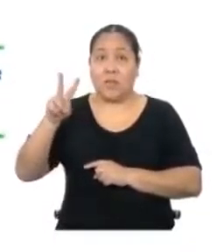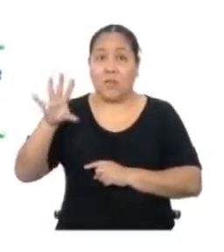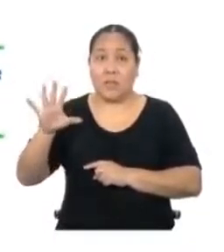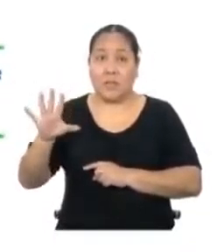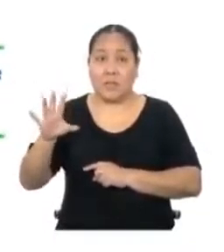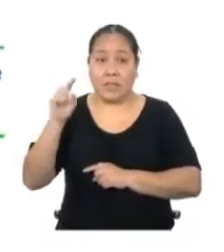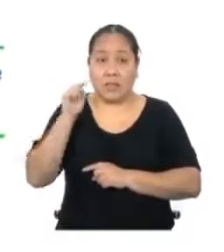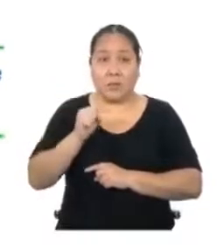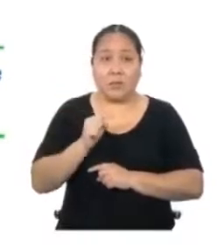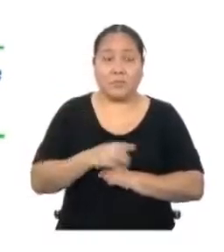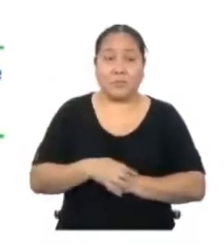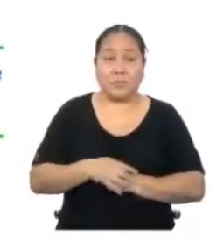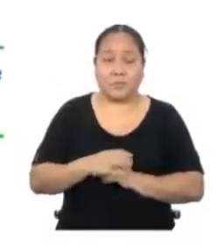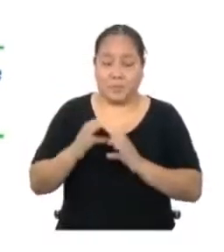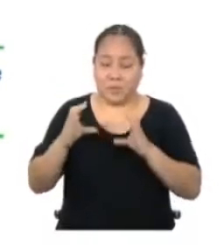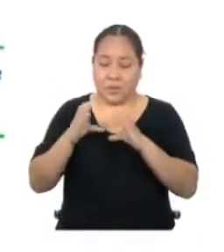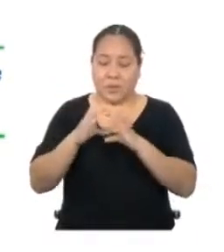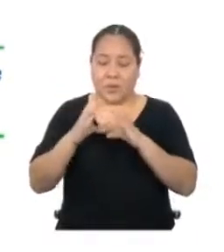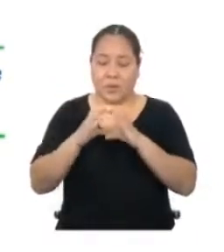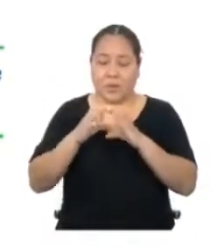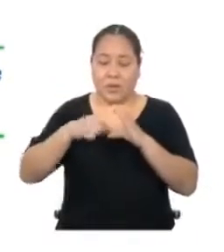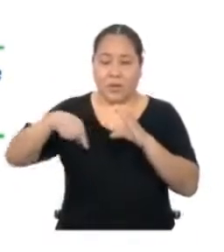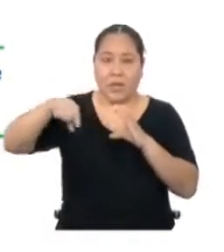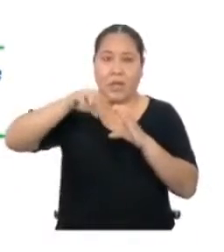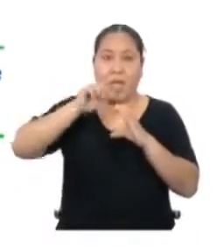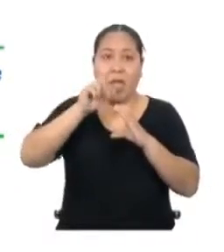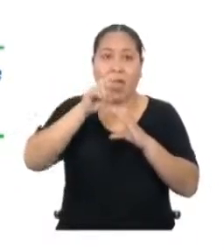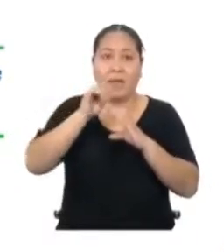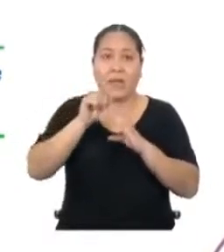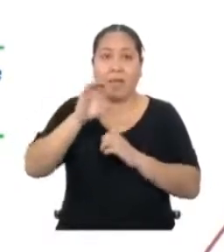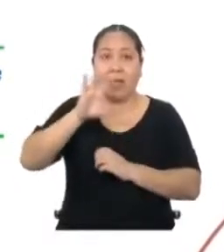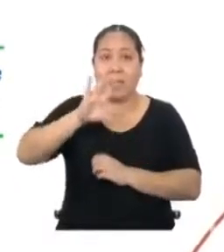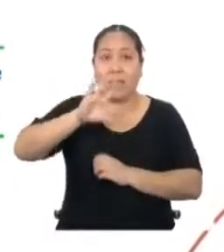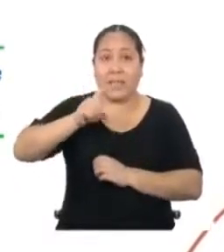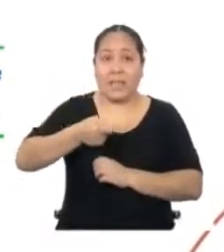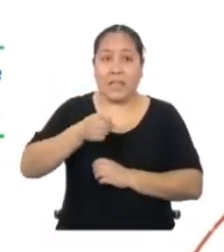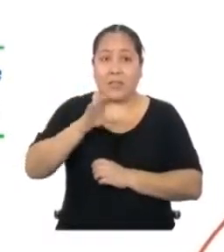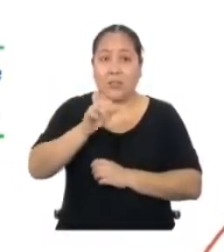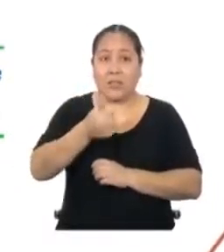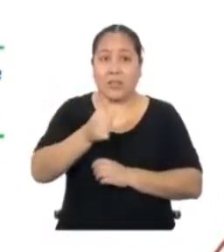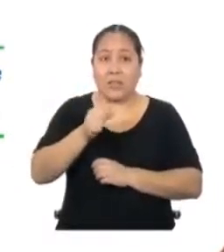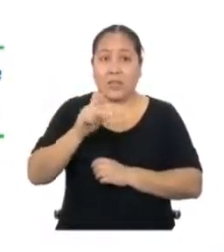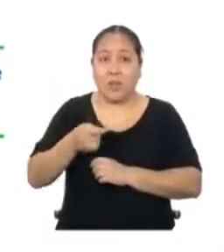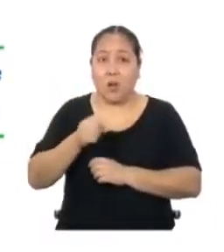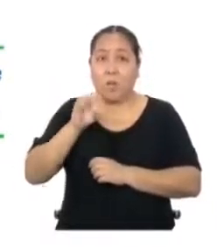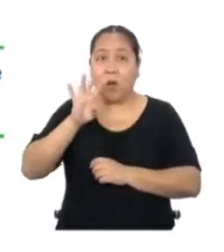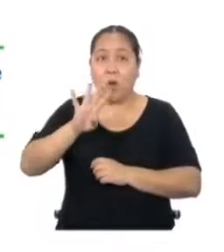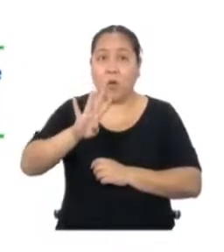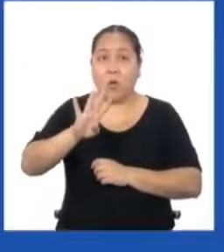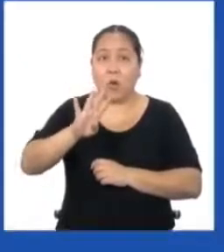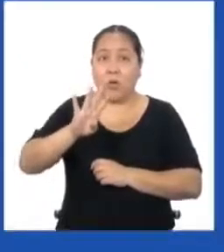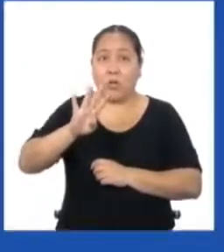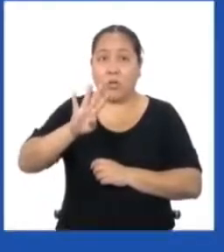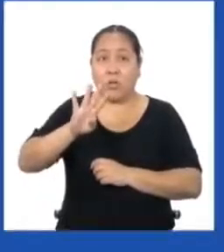moneda de un sol Es de 510,45 milímetros cuadrados